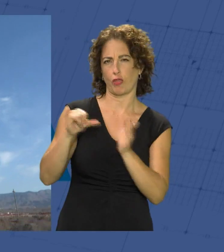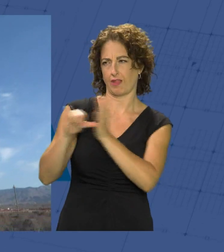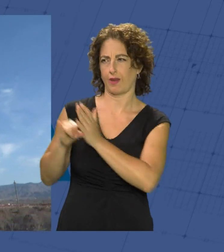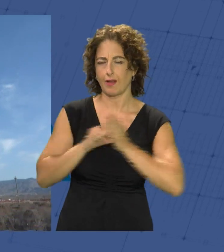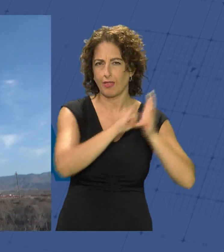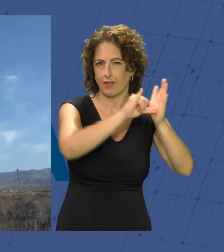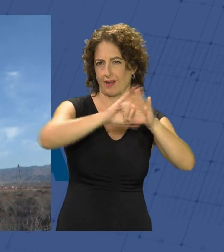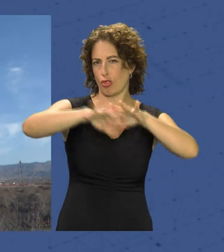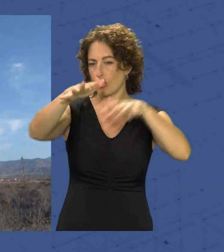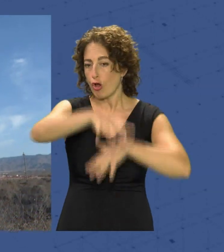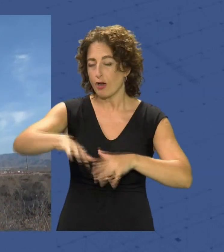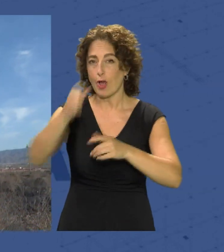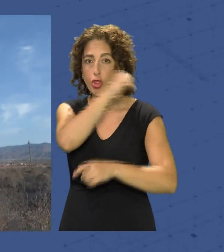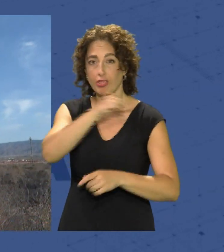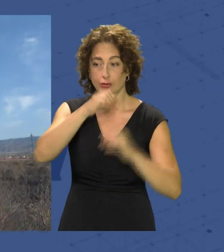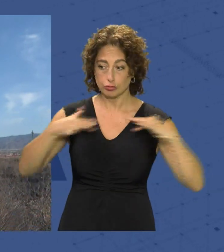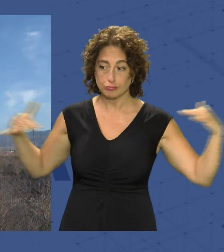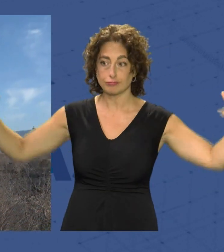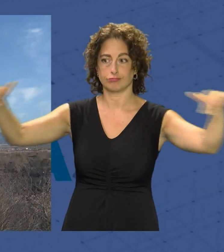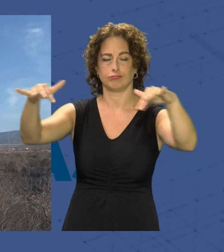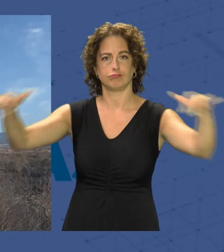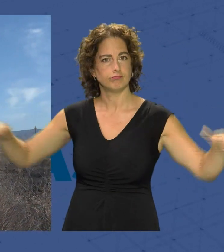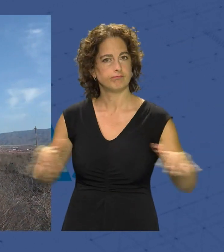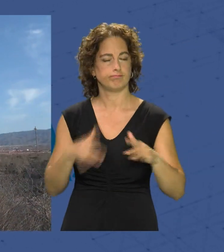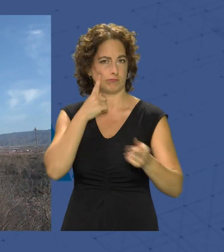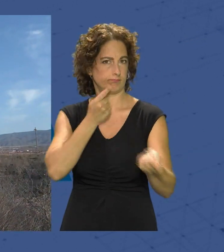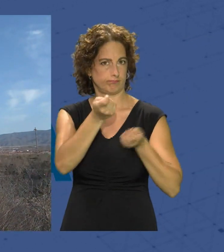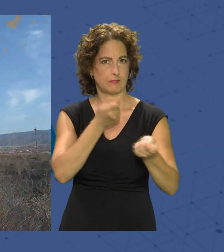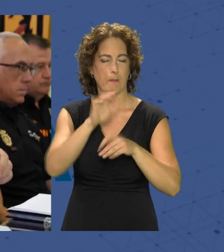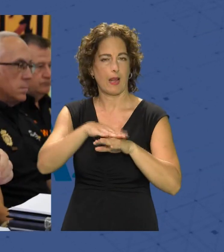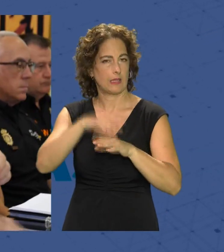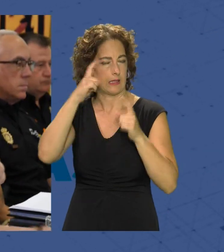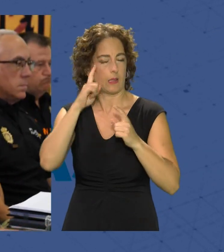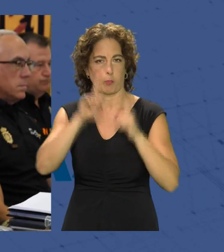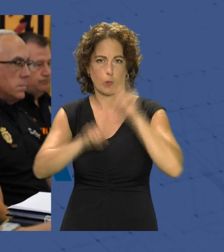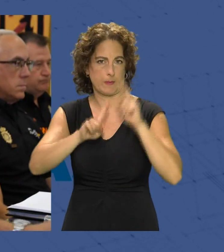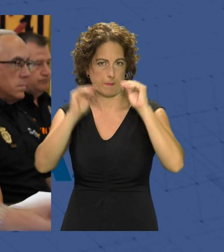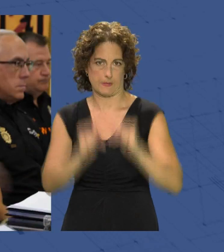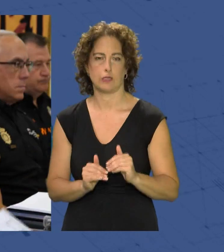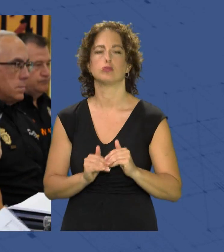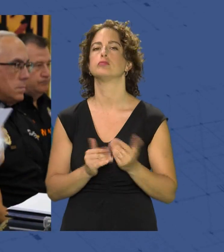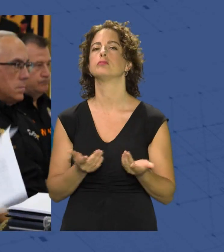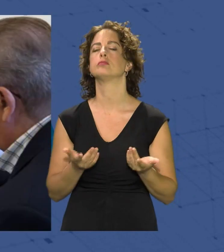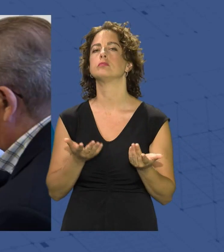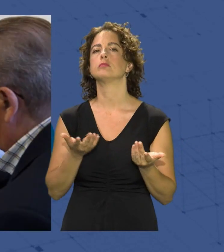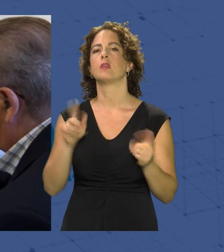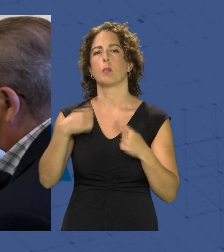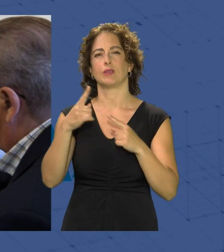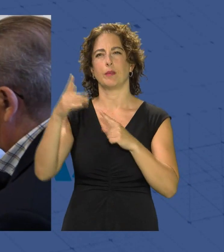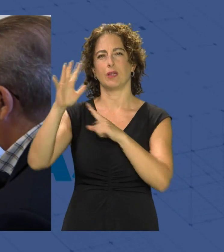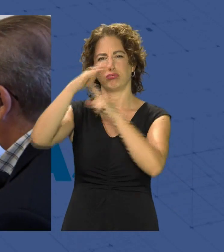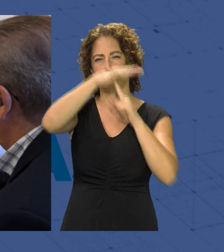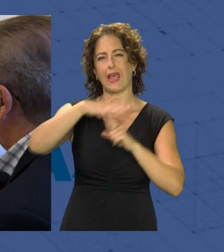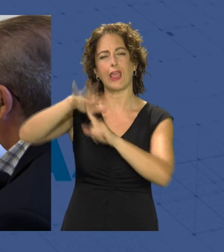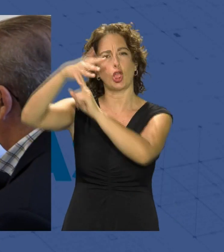recinto de conciertos al objeto de que la celebración del festival tenga la menor incidencia posible la dotación de personal se completará con medios aéreos con un